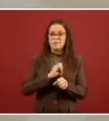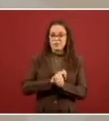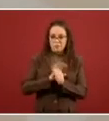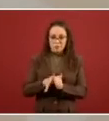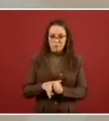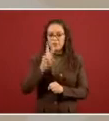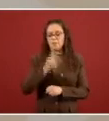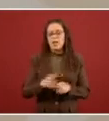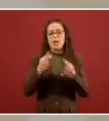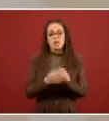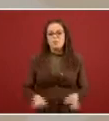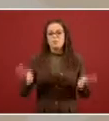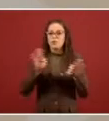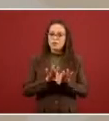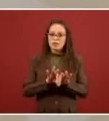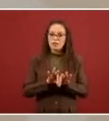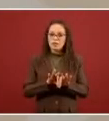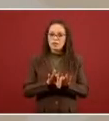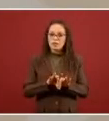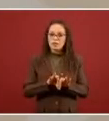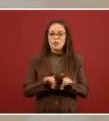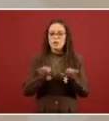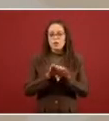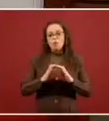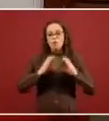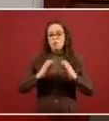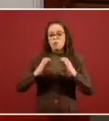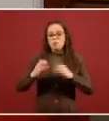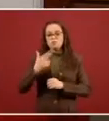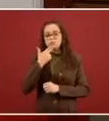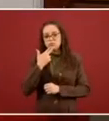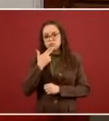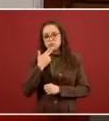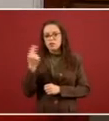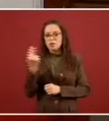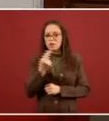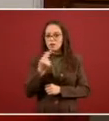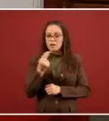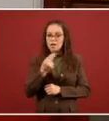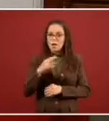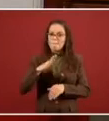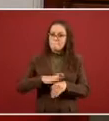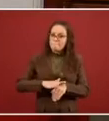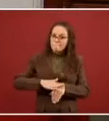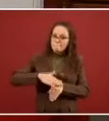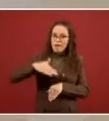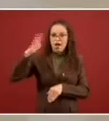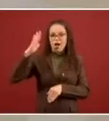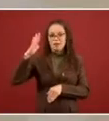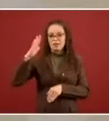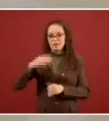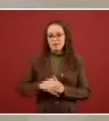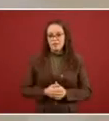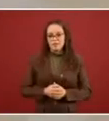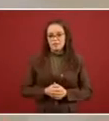importante tomar en cuenta que las medidas de precaución hay que hacerlas de manera más cuidadosa, más extrema, y